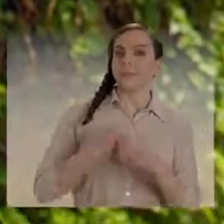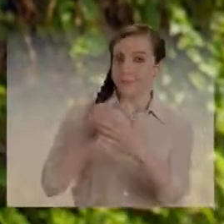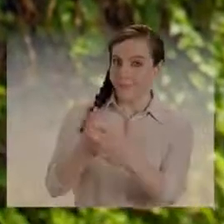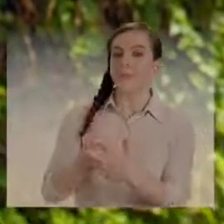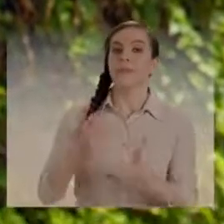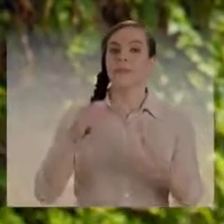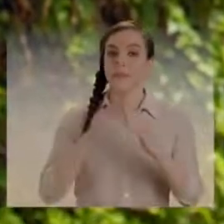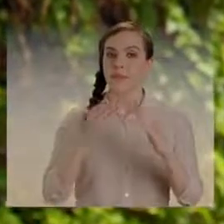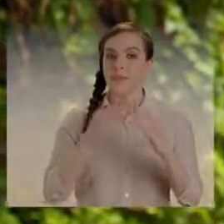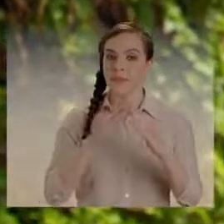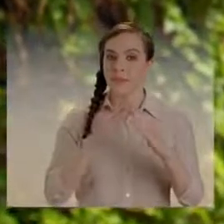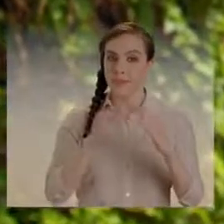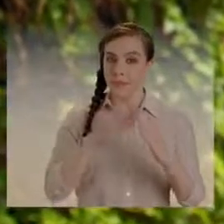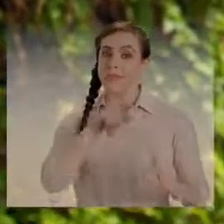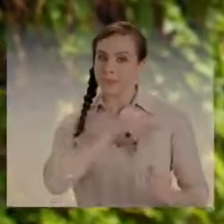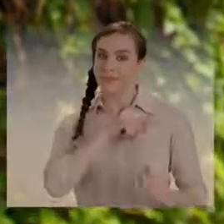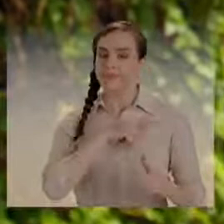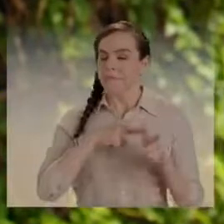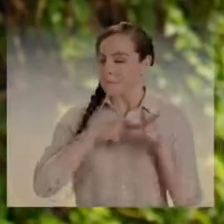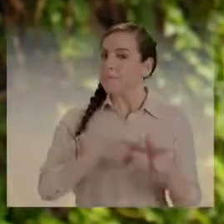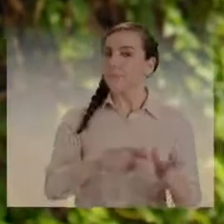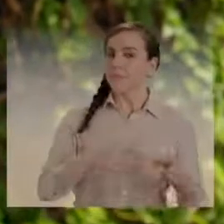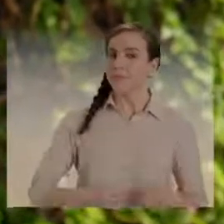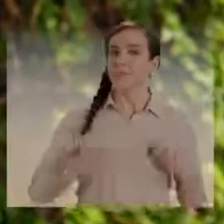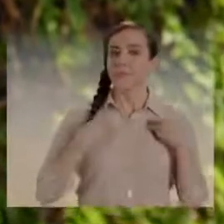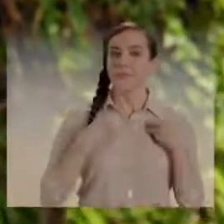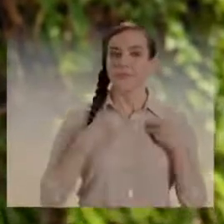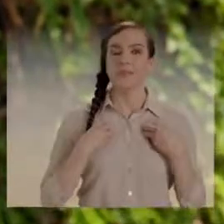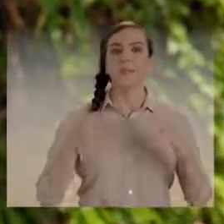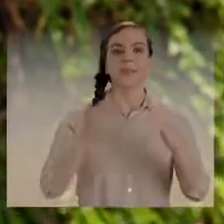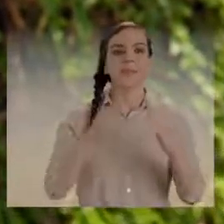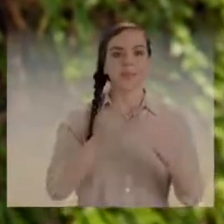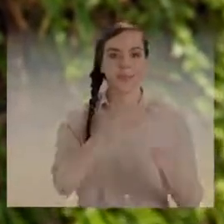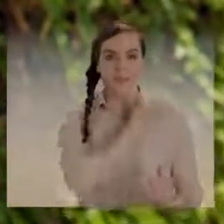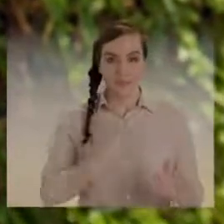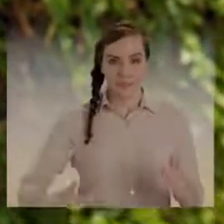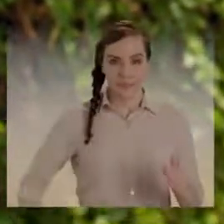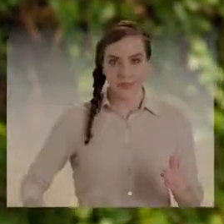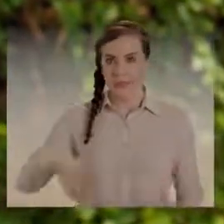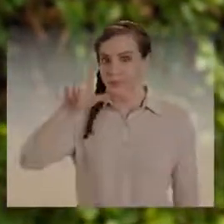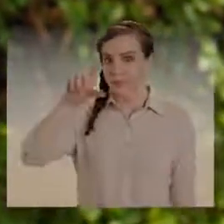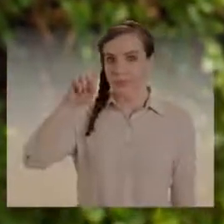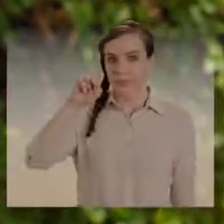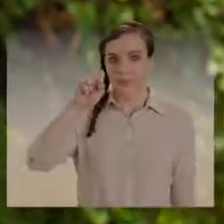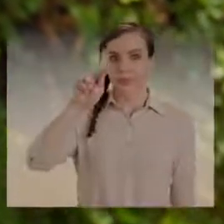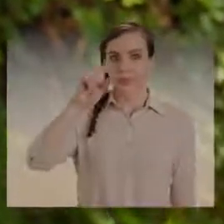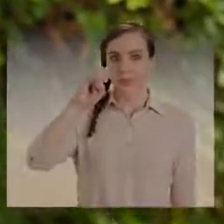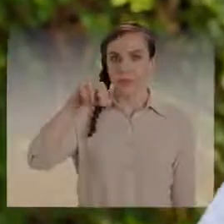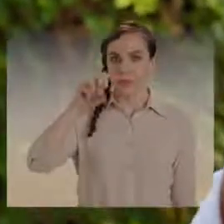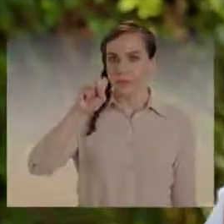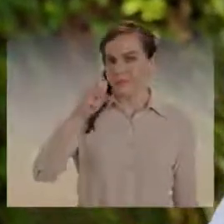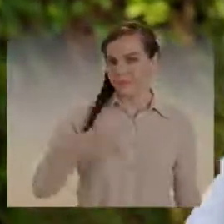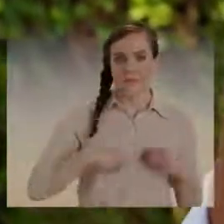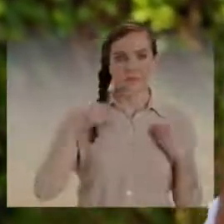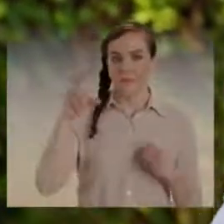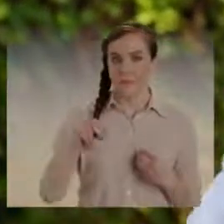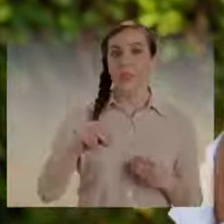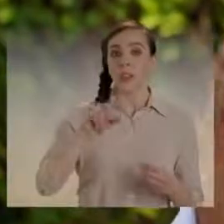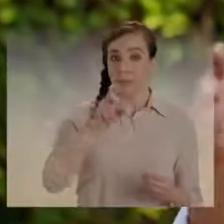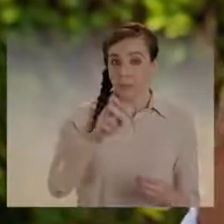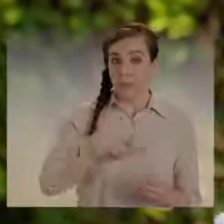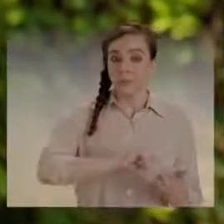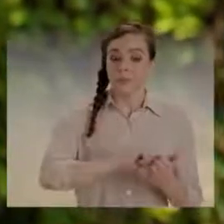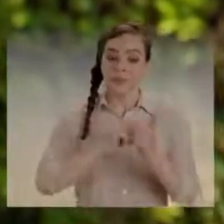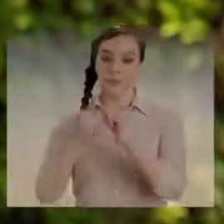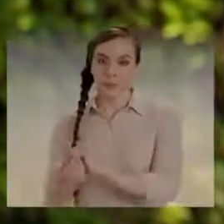de la República. Voy a seguir viviendo en mi domicilio, no voy a vivir en Los Pinos. Los Pinos se van a convertir en un espacio abierto